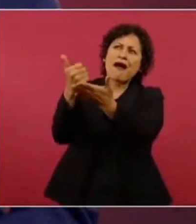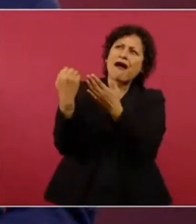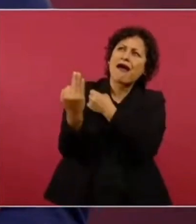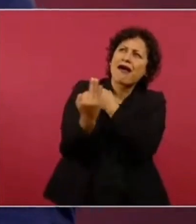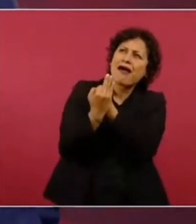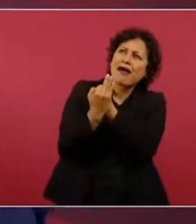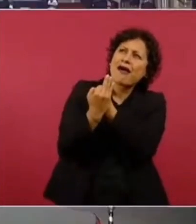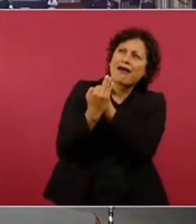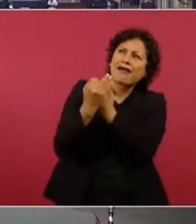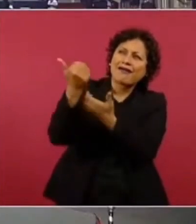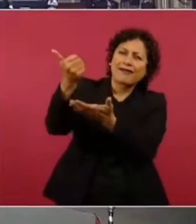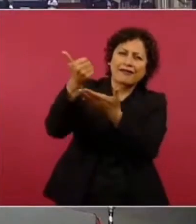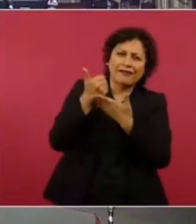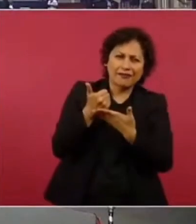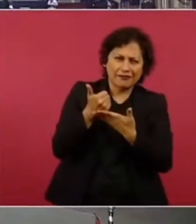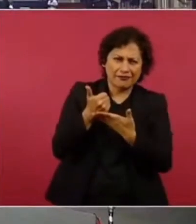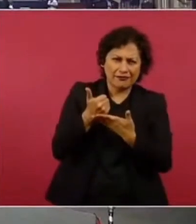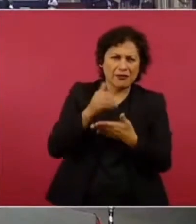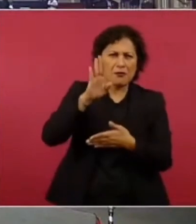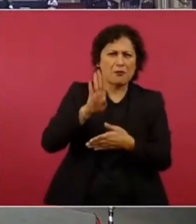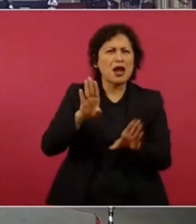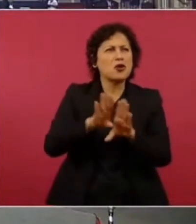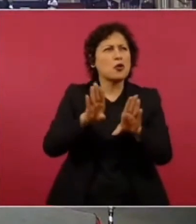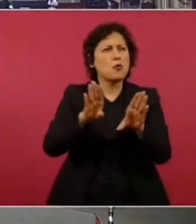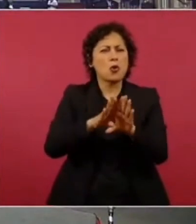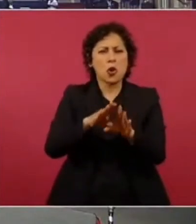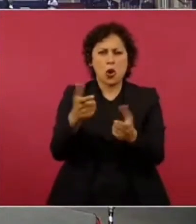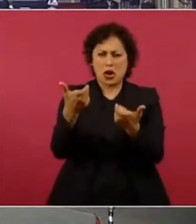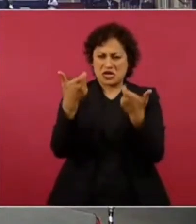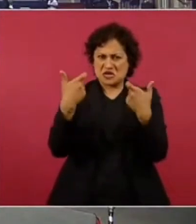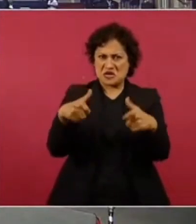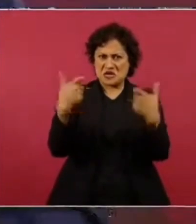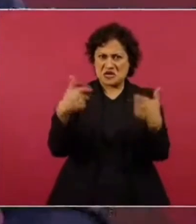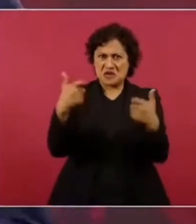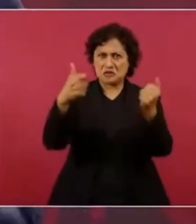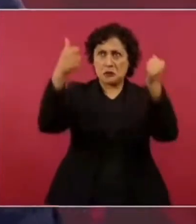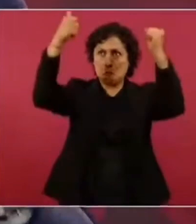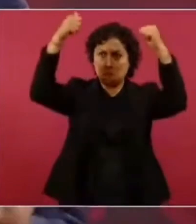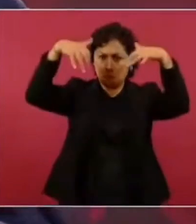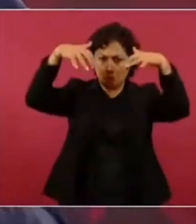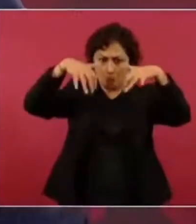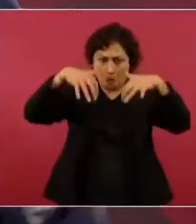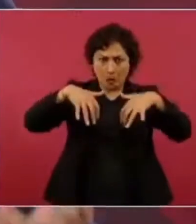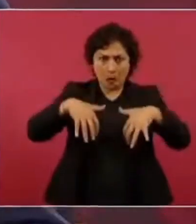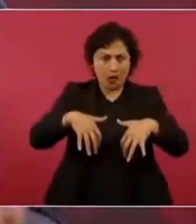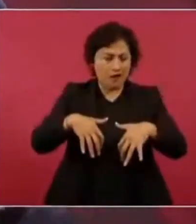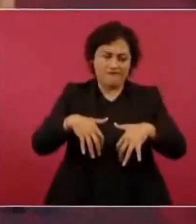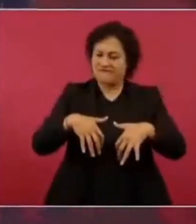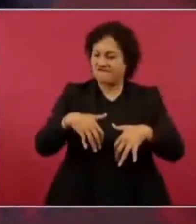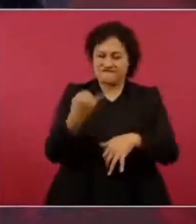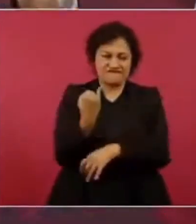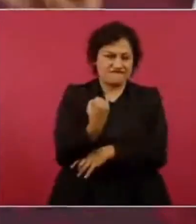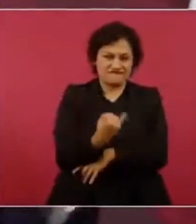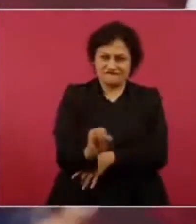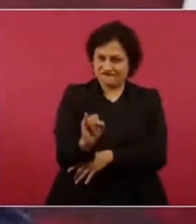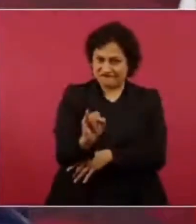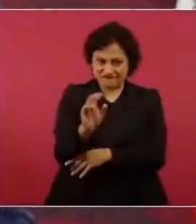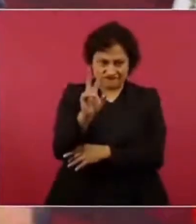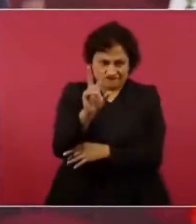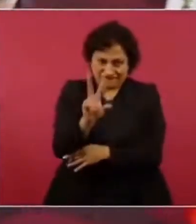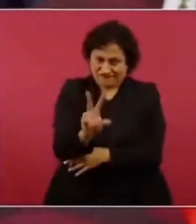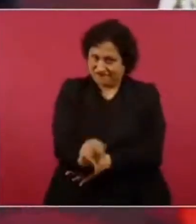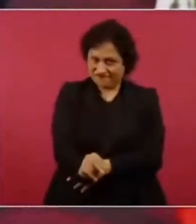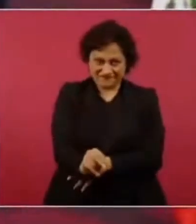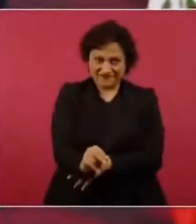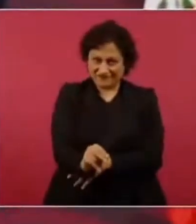fuese permeable o contagiosa aquí nuestra estrategia fue abajo de